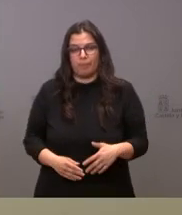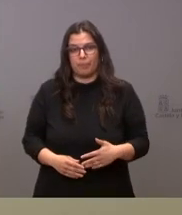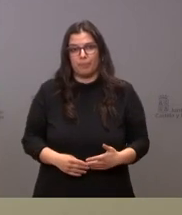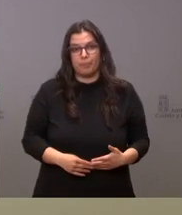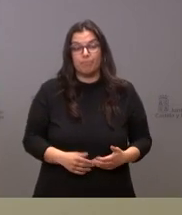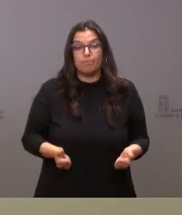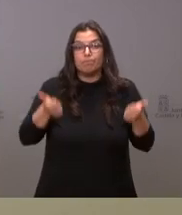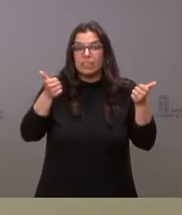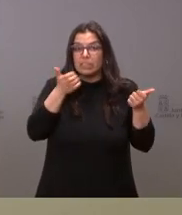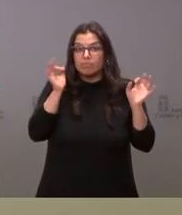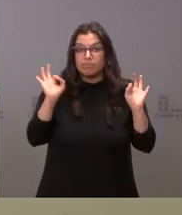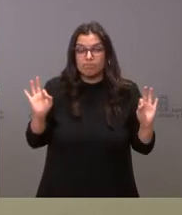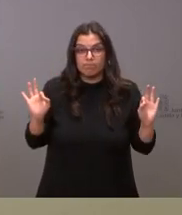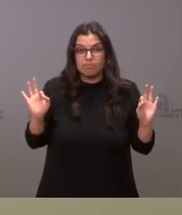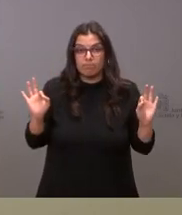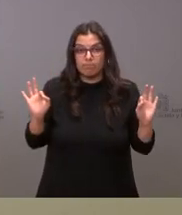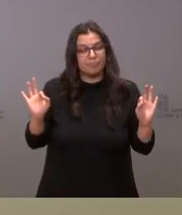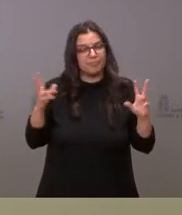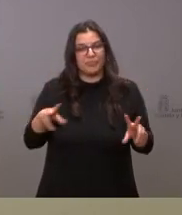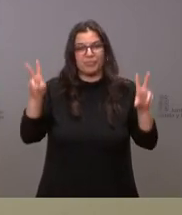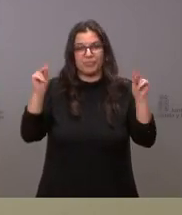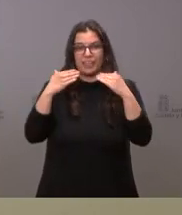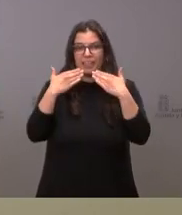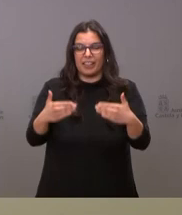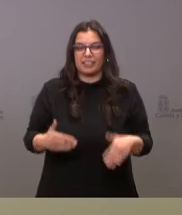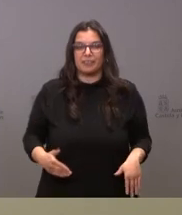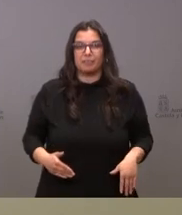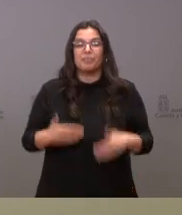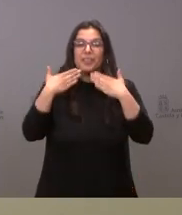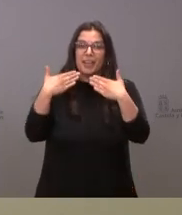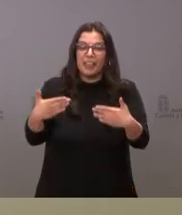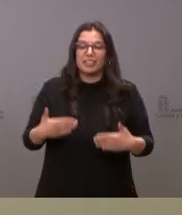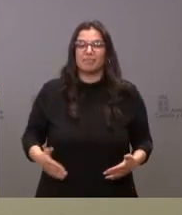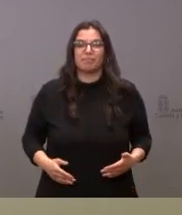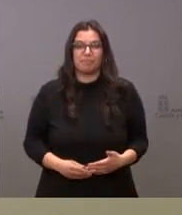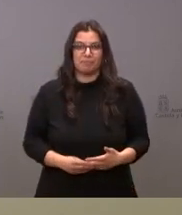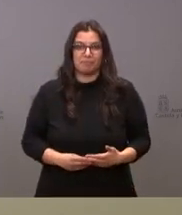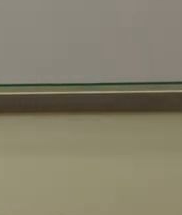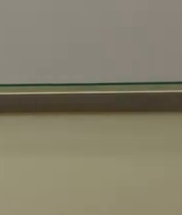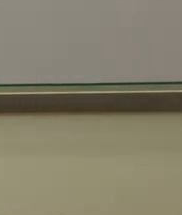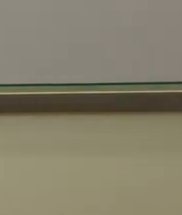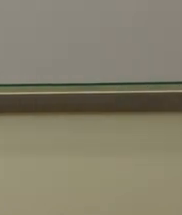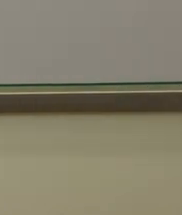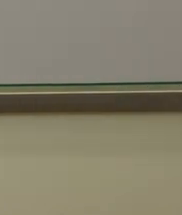¿Alguna pregunta más? Pues aquí terminamos gracias Pues muchísimas gracias Gracias